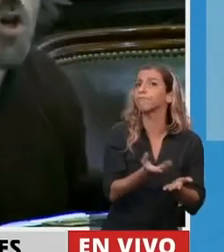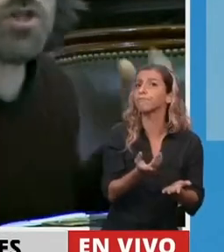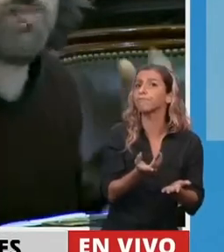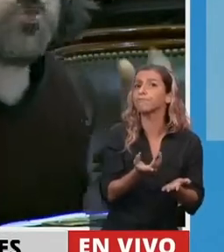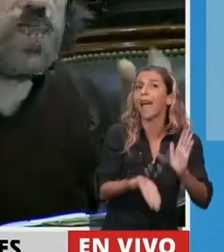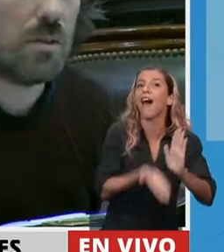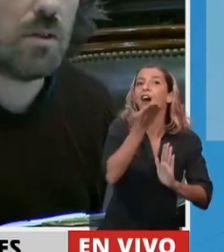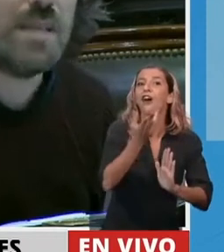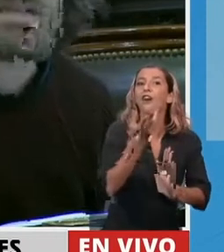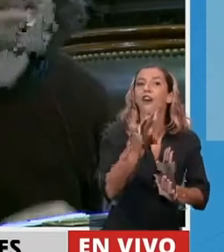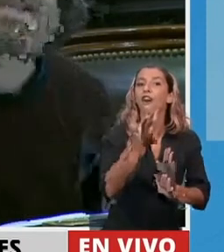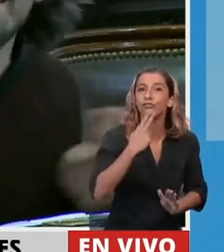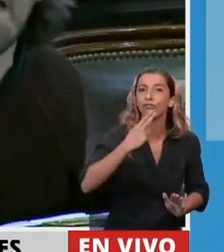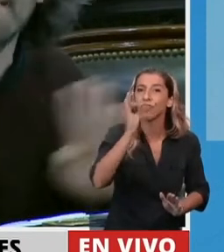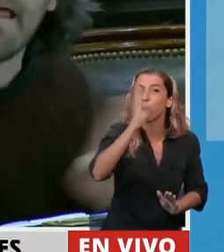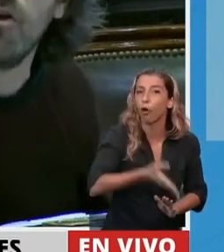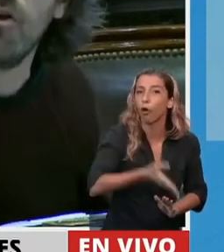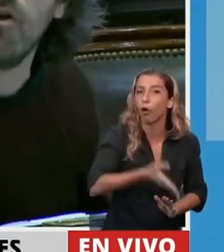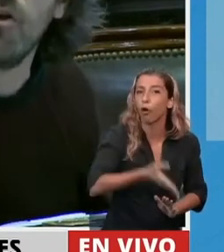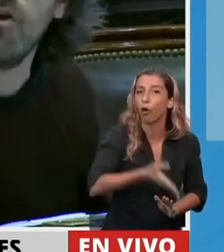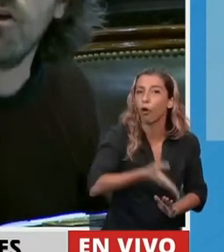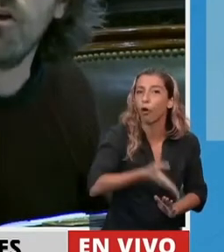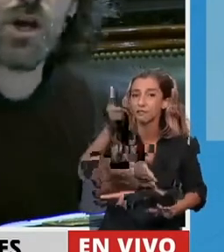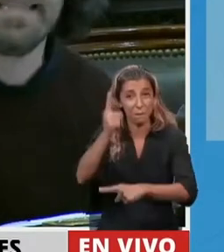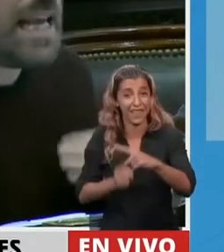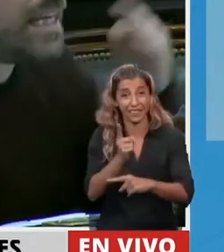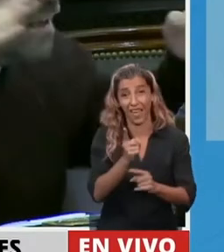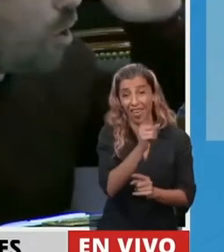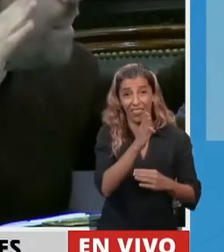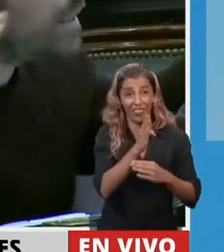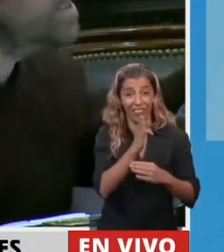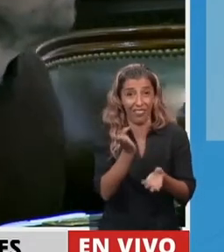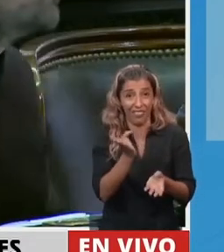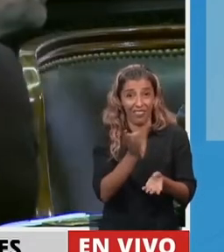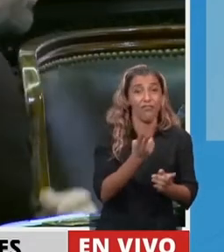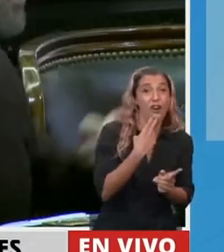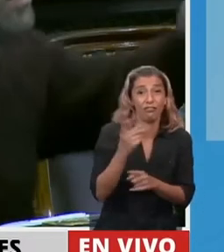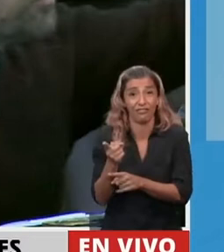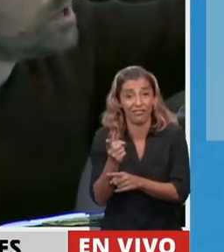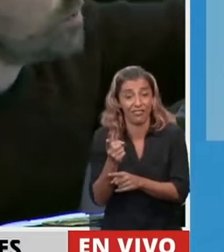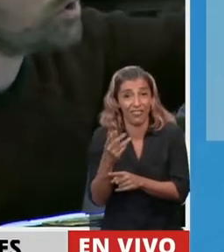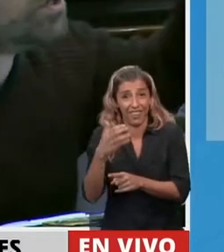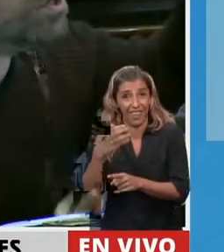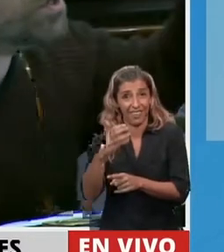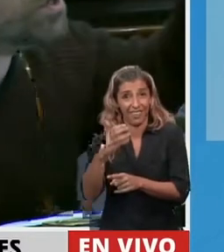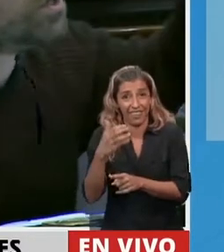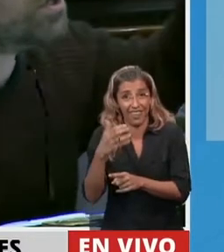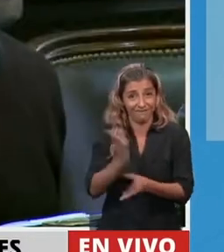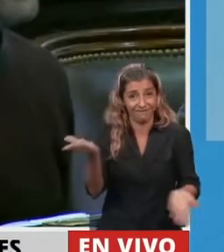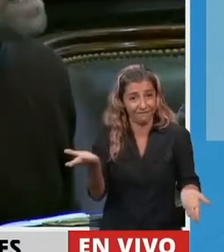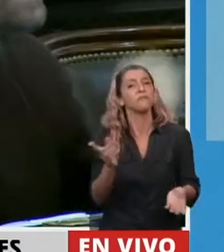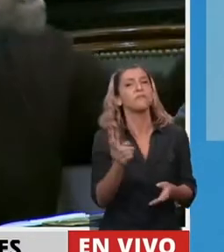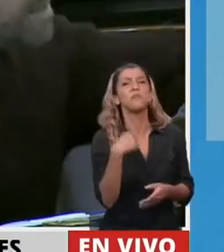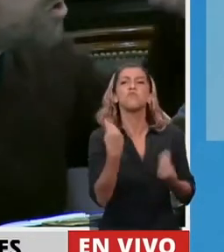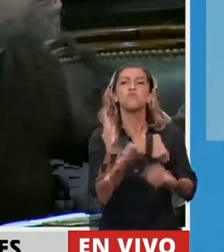11%. Es decir que casi la mitad de lo que correspondía por esa ley que, obviamente, nosotros nos opusimos y muchos de los que están hoy en la